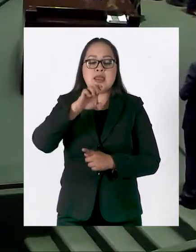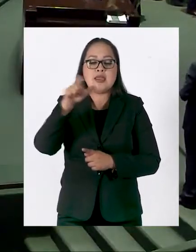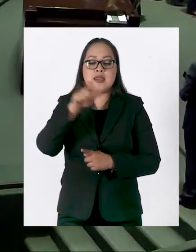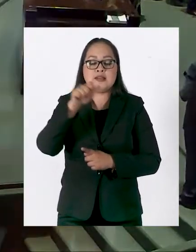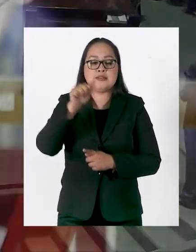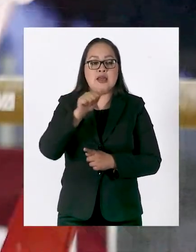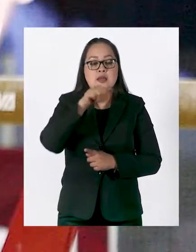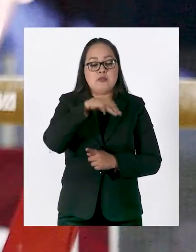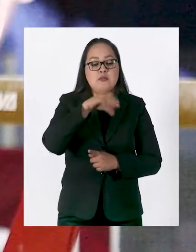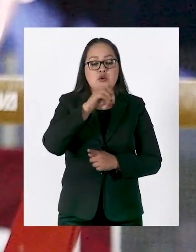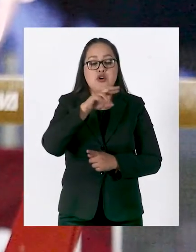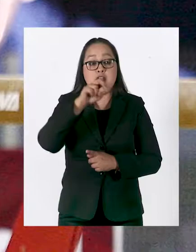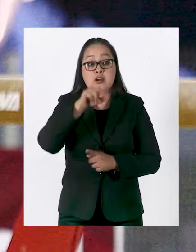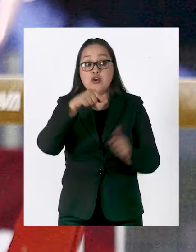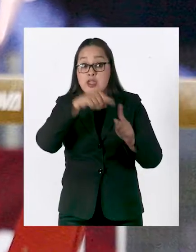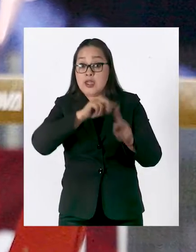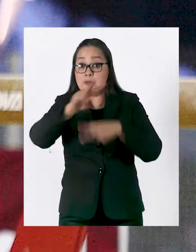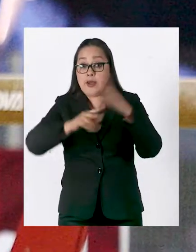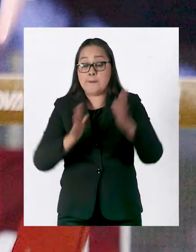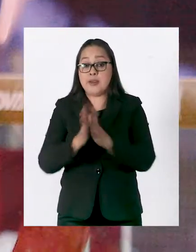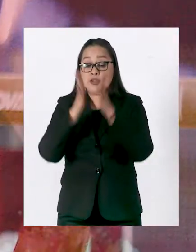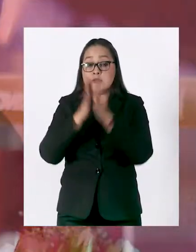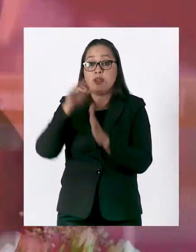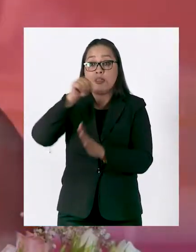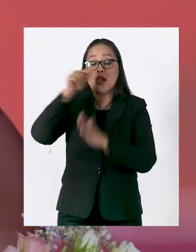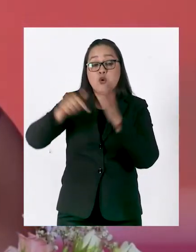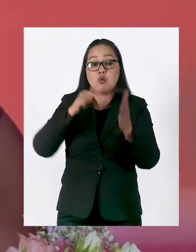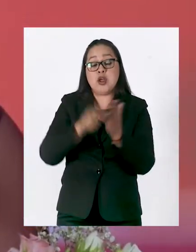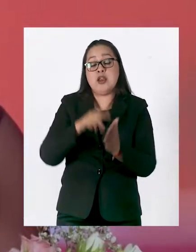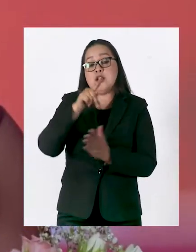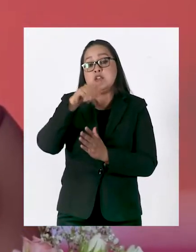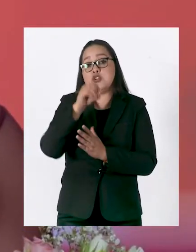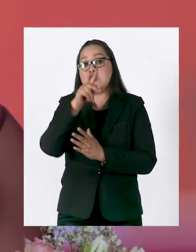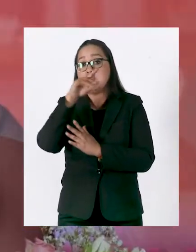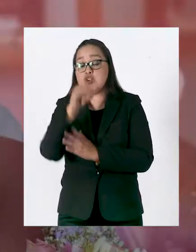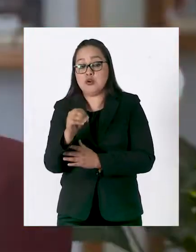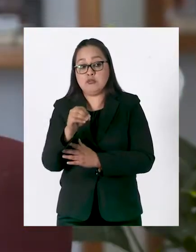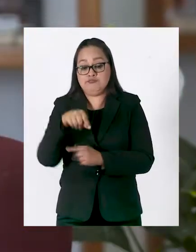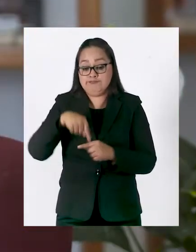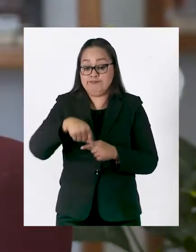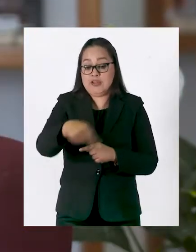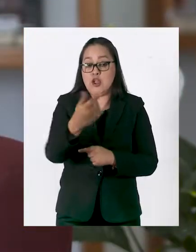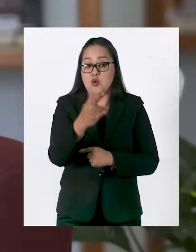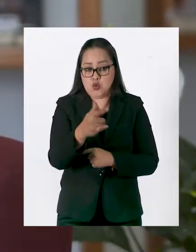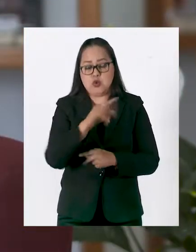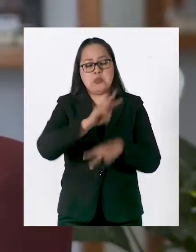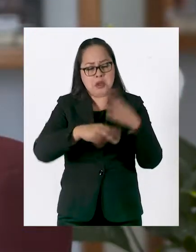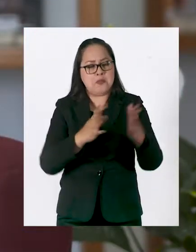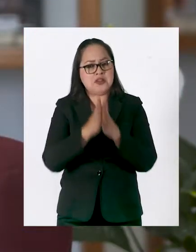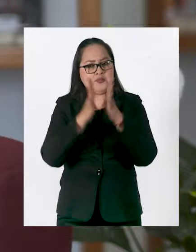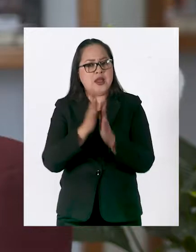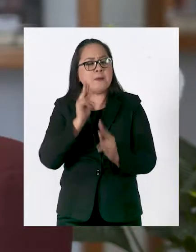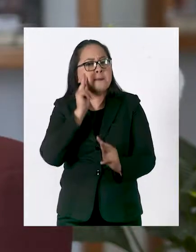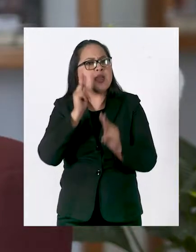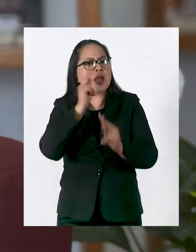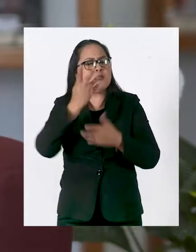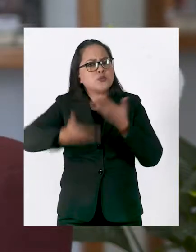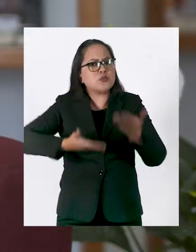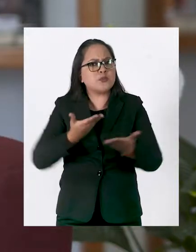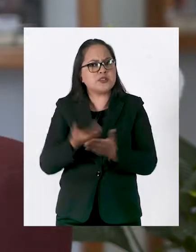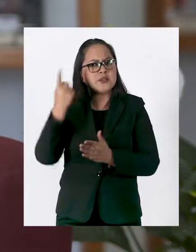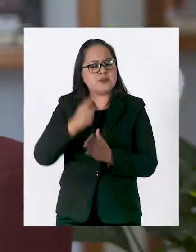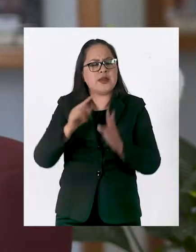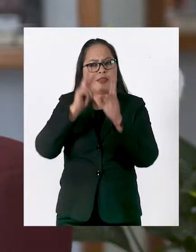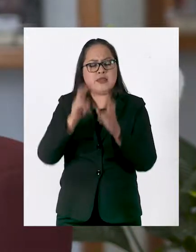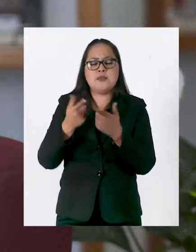Alexa Moreno, quien ya tiene su lugar en los Juegos Olímpicos de Tokio este verano. Conozcamos ahora las propuestas prioritarias de